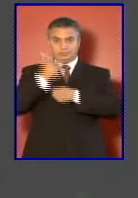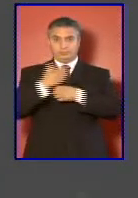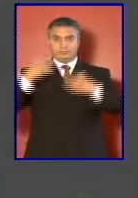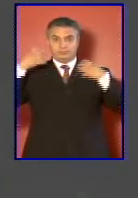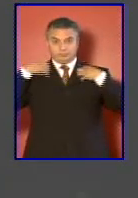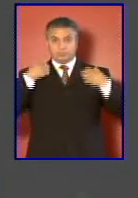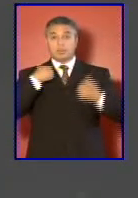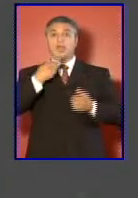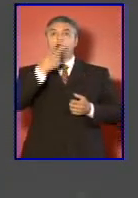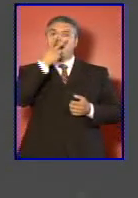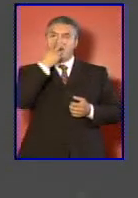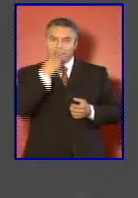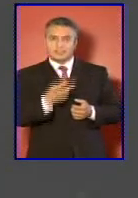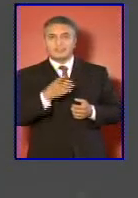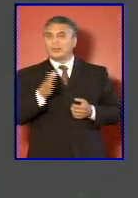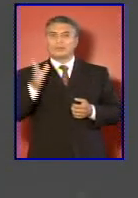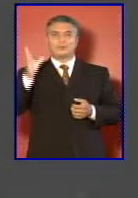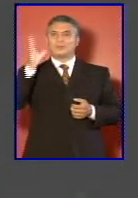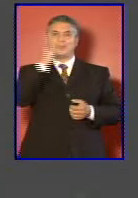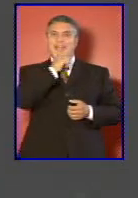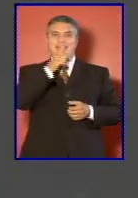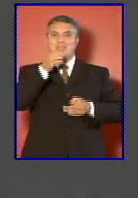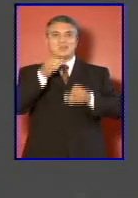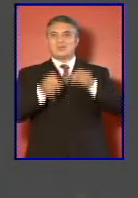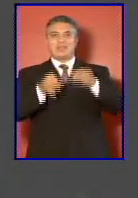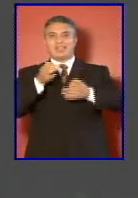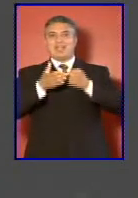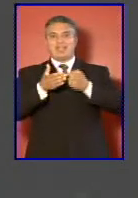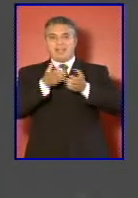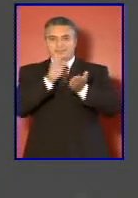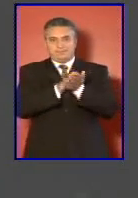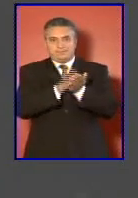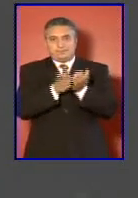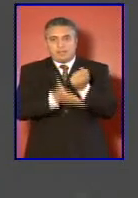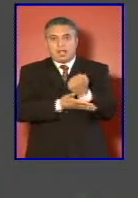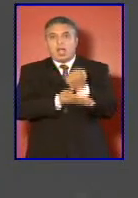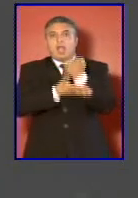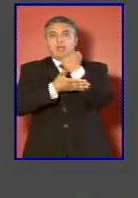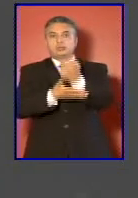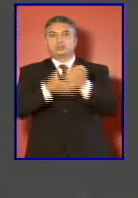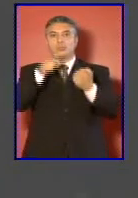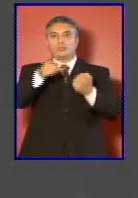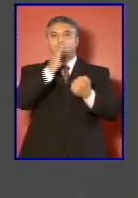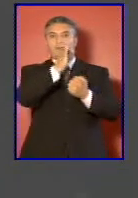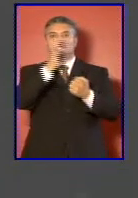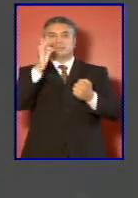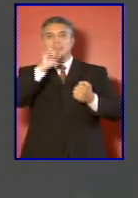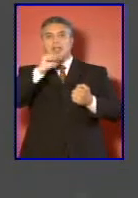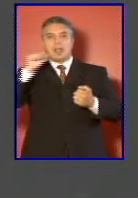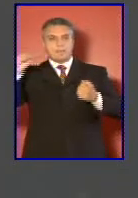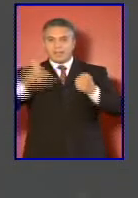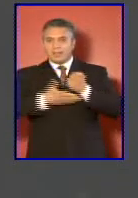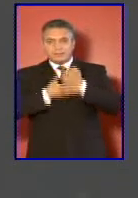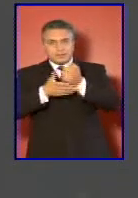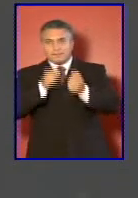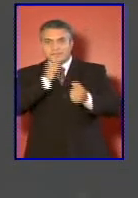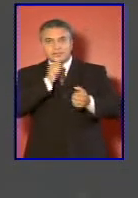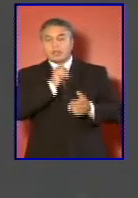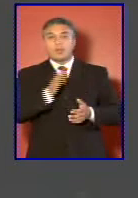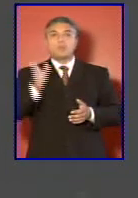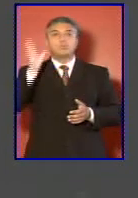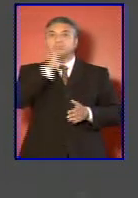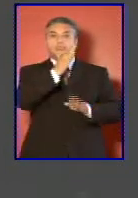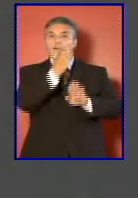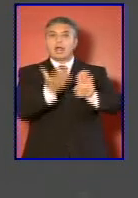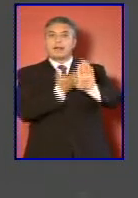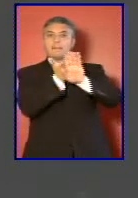la precariedad jurídica que tiene la ayuda humanitaria prestada por nuestras fuerzas armadas y tan necesarias por cuanto no tiene un